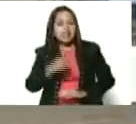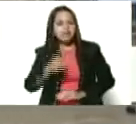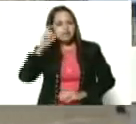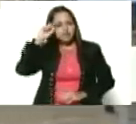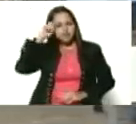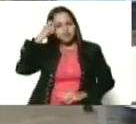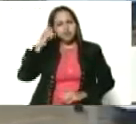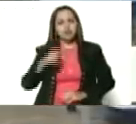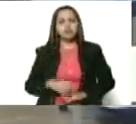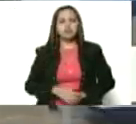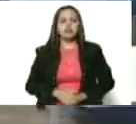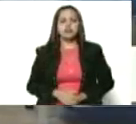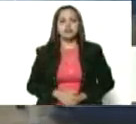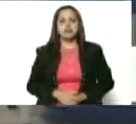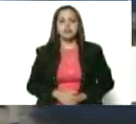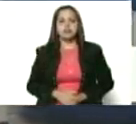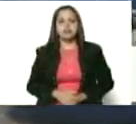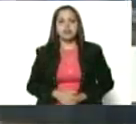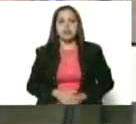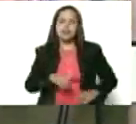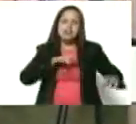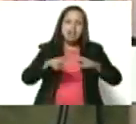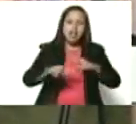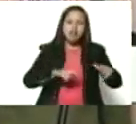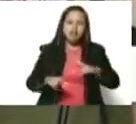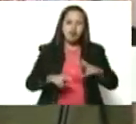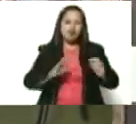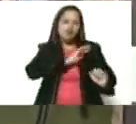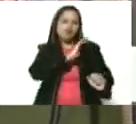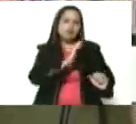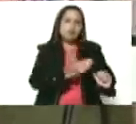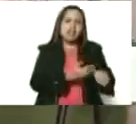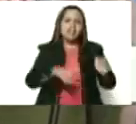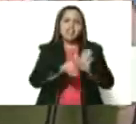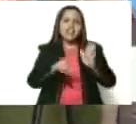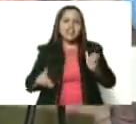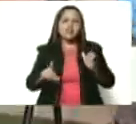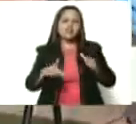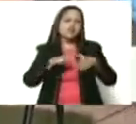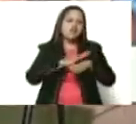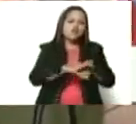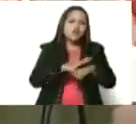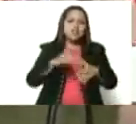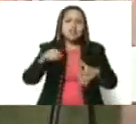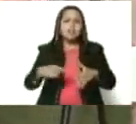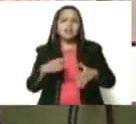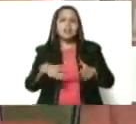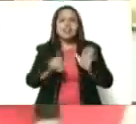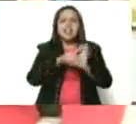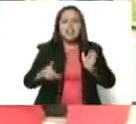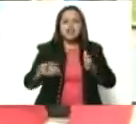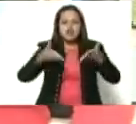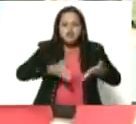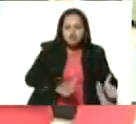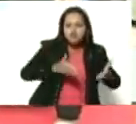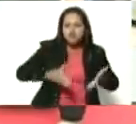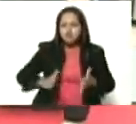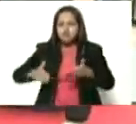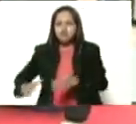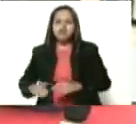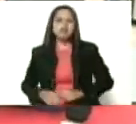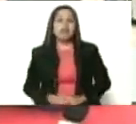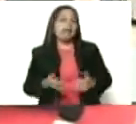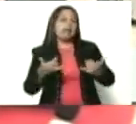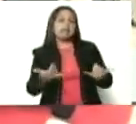todo esto está enmarcado también en el fortalecimiento de los derechos sexuales y los derechos reproductivos, ya que